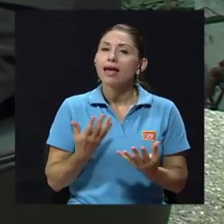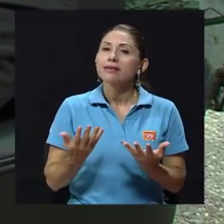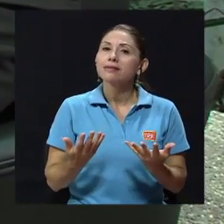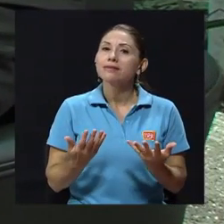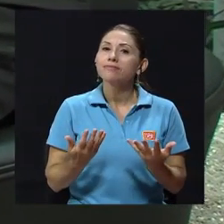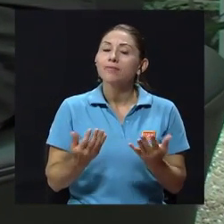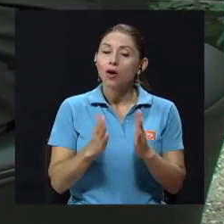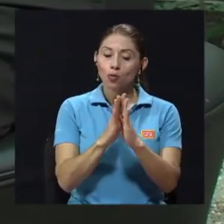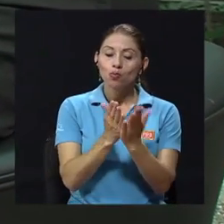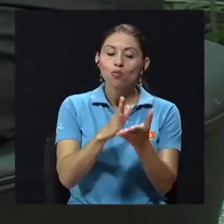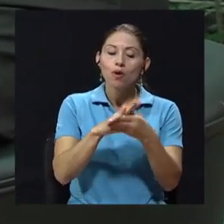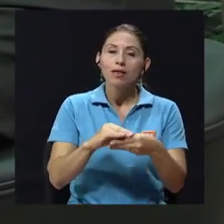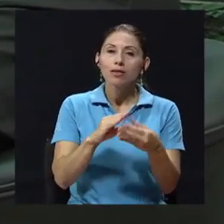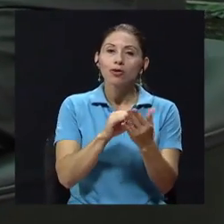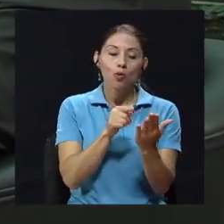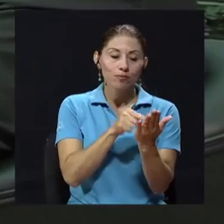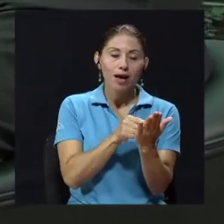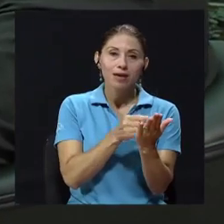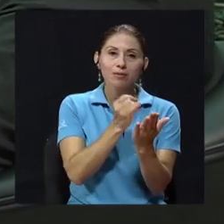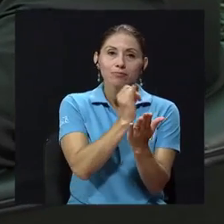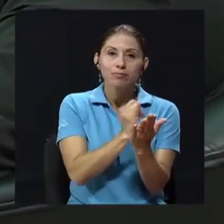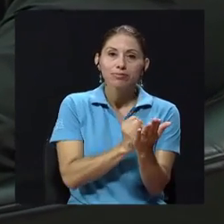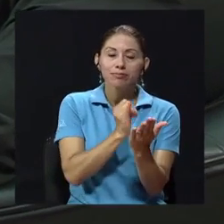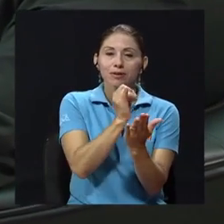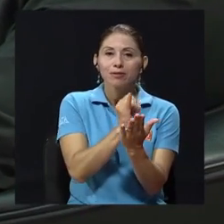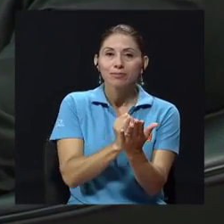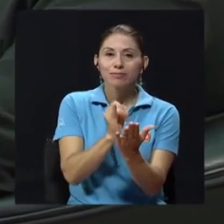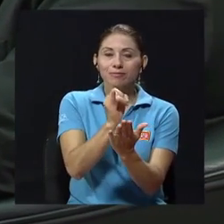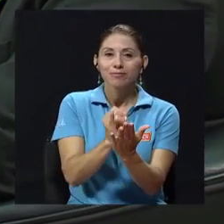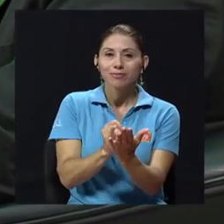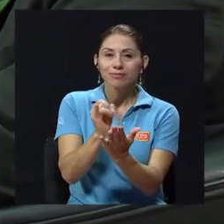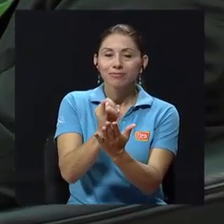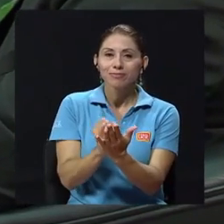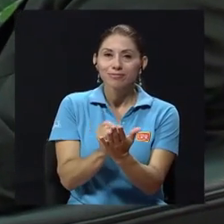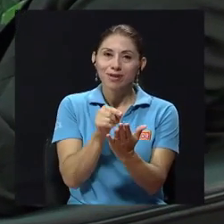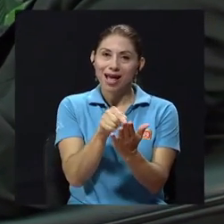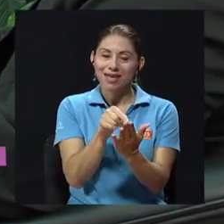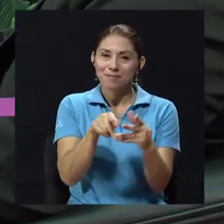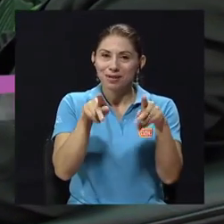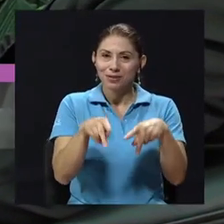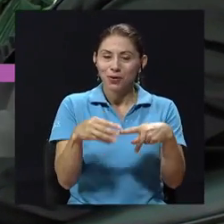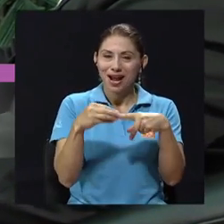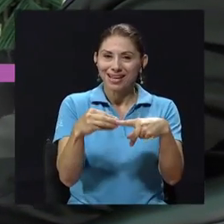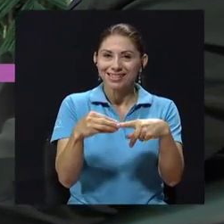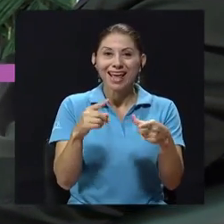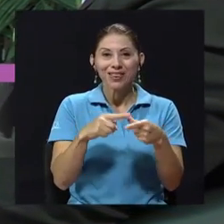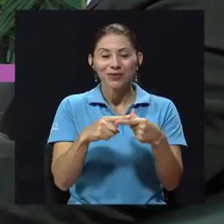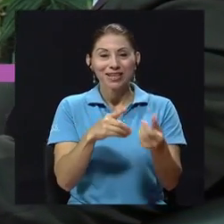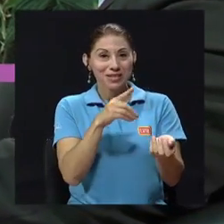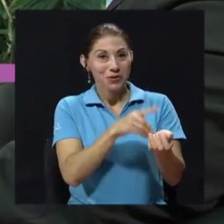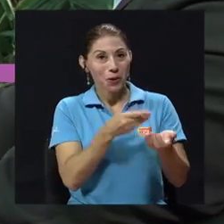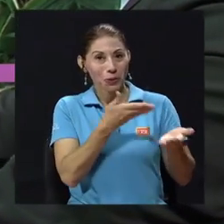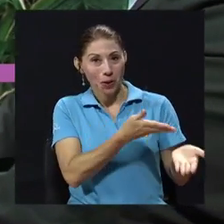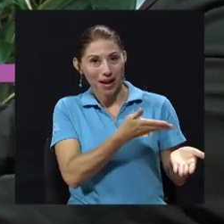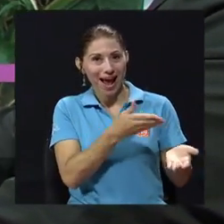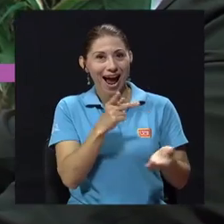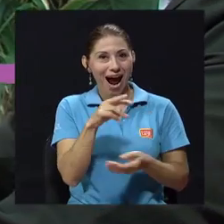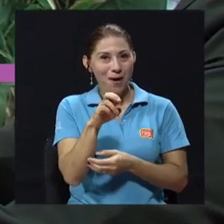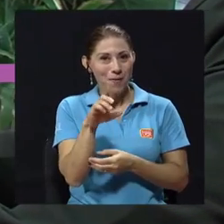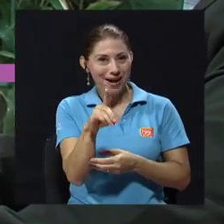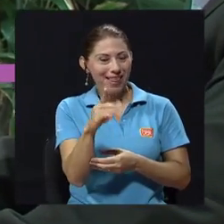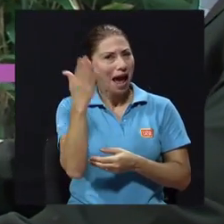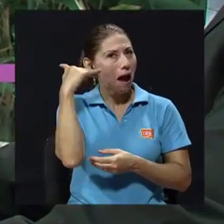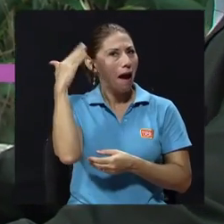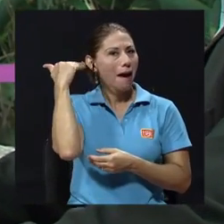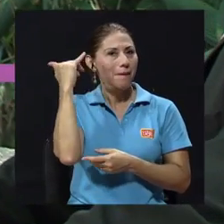ilustraciones, ¿verdad? A los personajes de los cuentos. Entonces, la doctora Howard había ideado algo muy